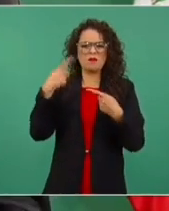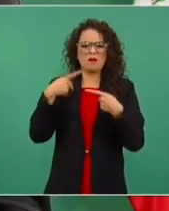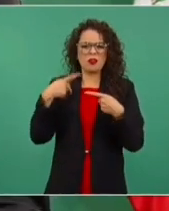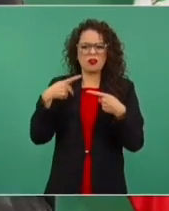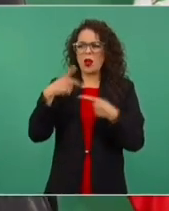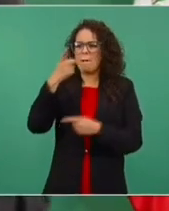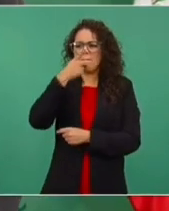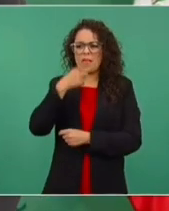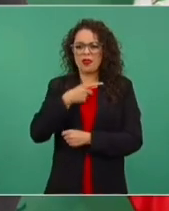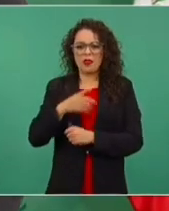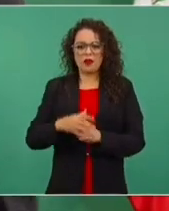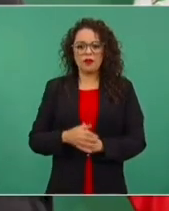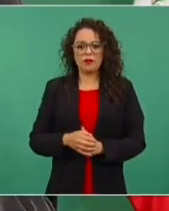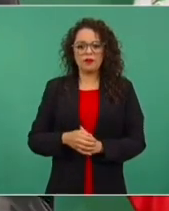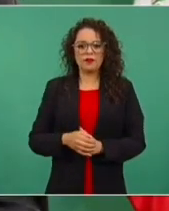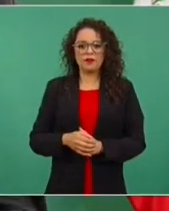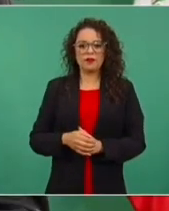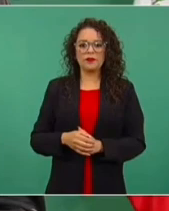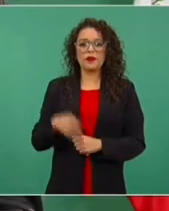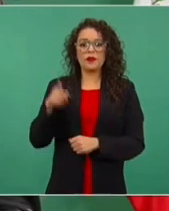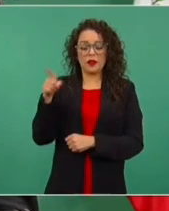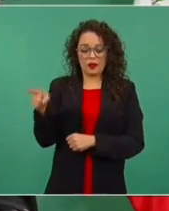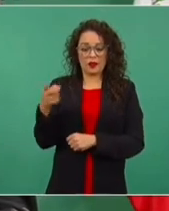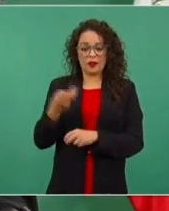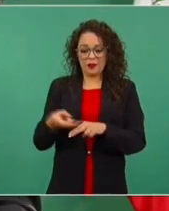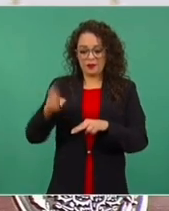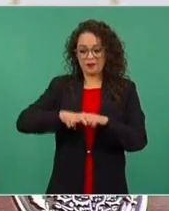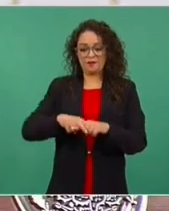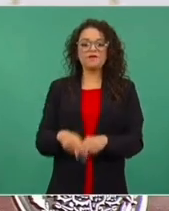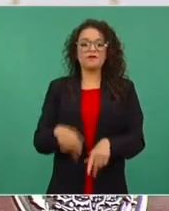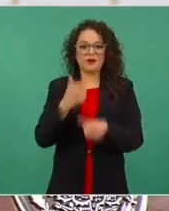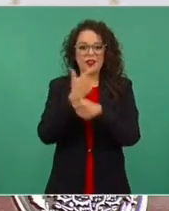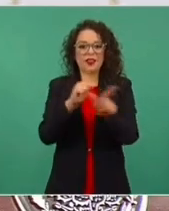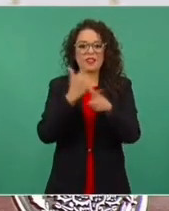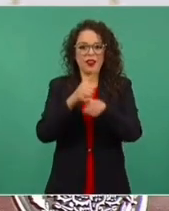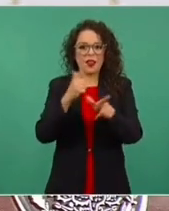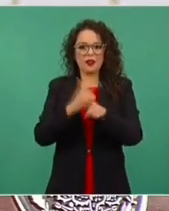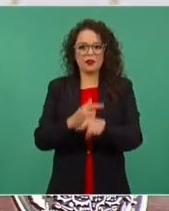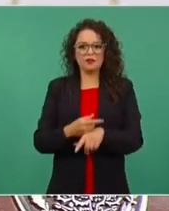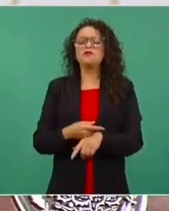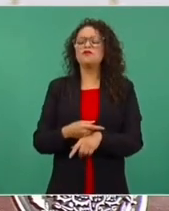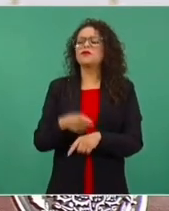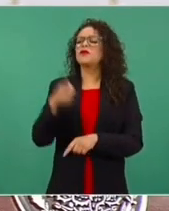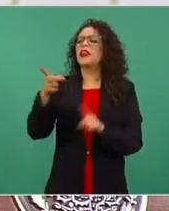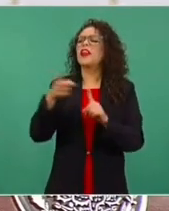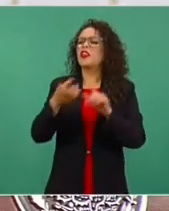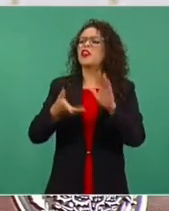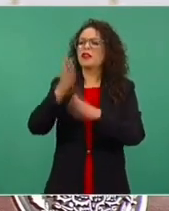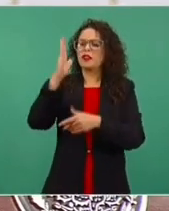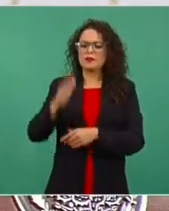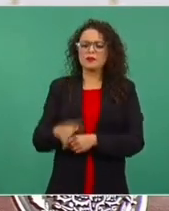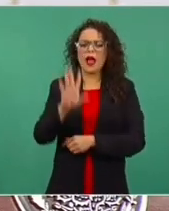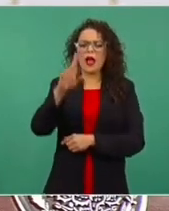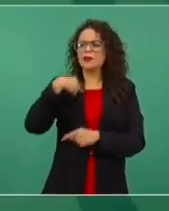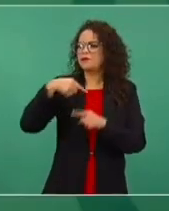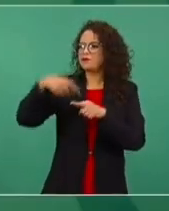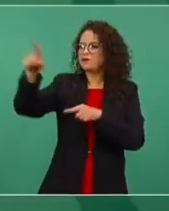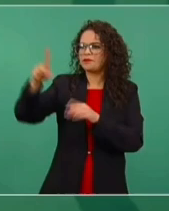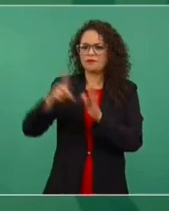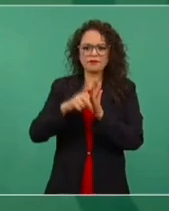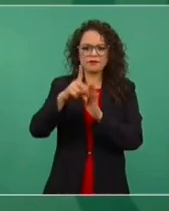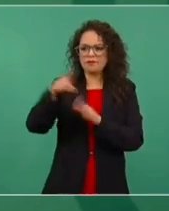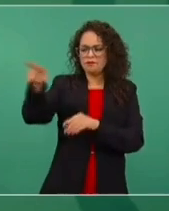a ver, que iba con un taxista y dice ¿A dónde va? No, pues voy aquí, en un departamento.